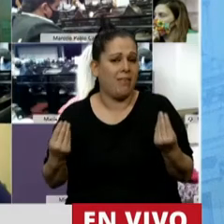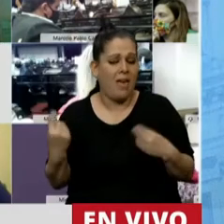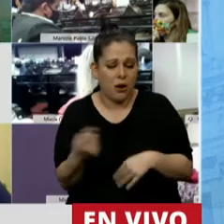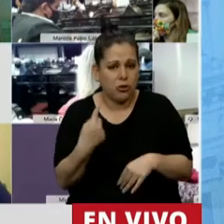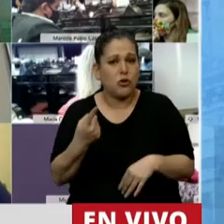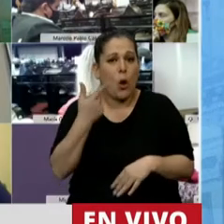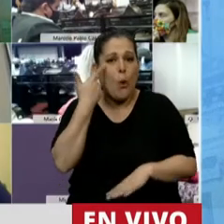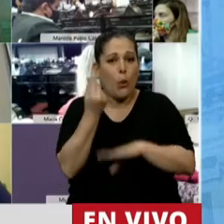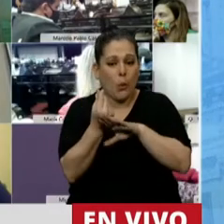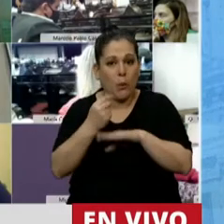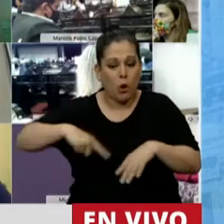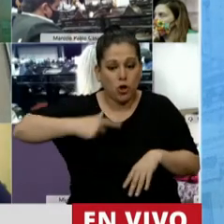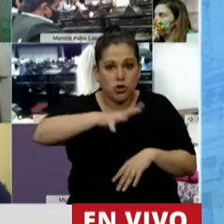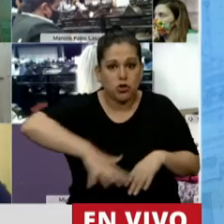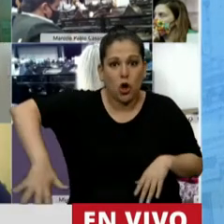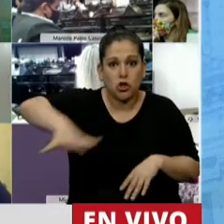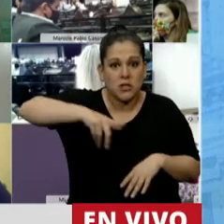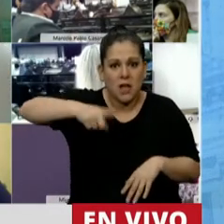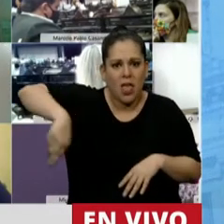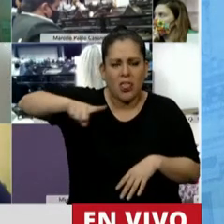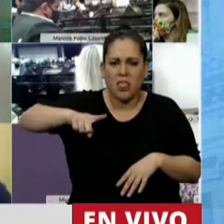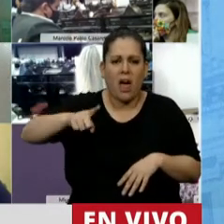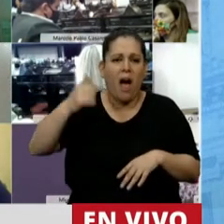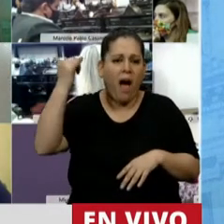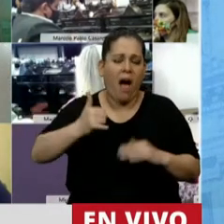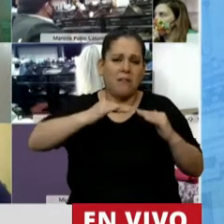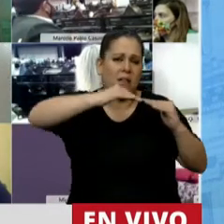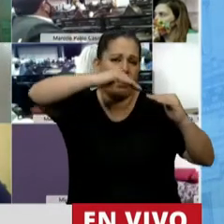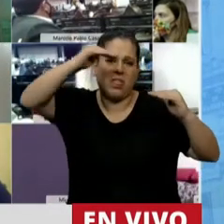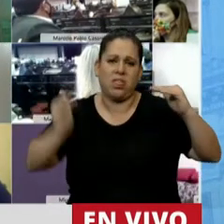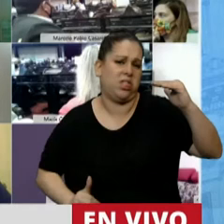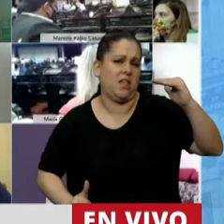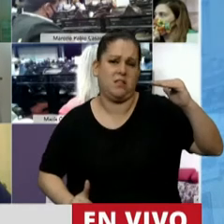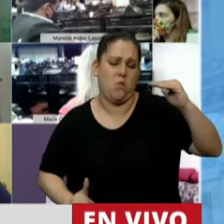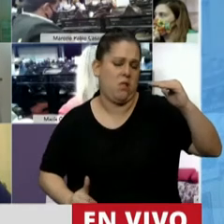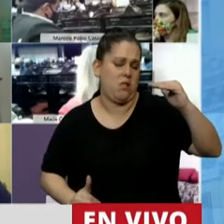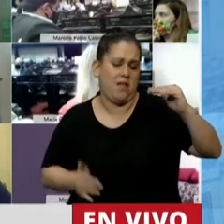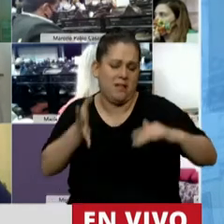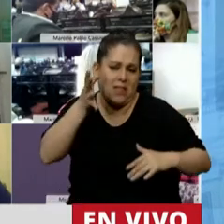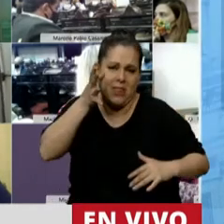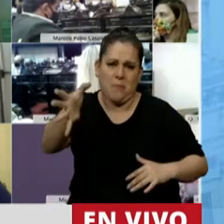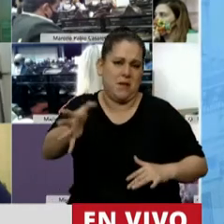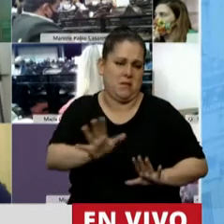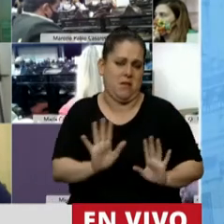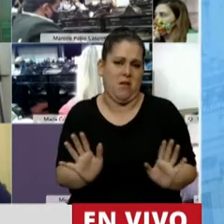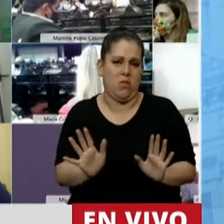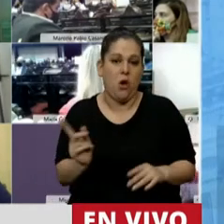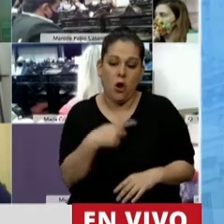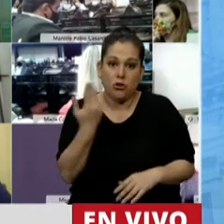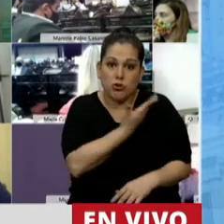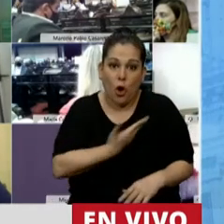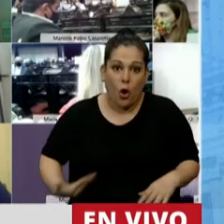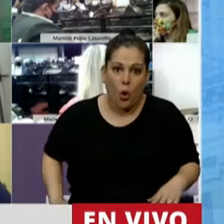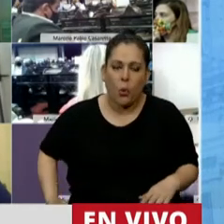vivimos en una sociedad profundamente y obscenamente desigual. Y nuestra responsabilidad como gobierno, y nuestra tarea como